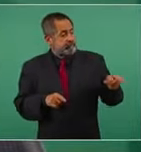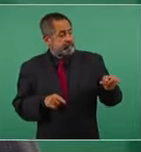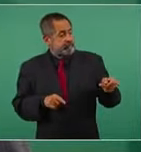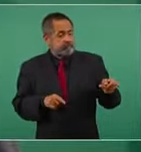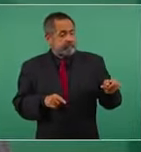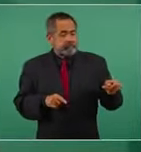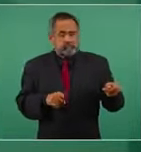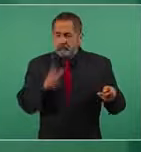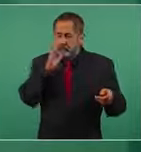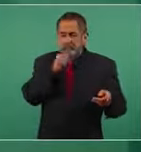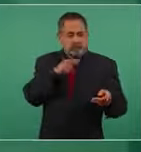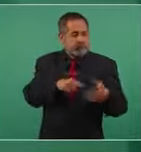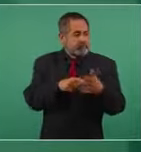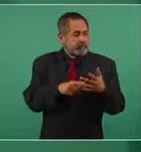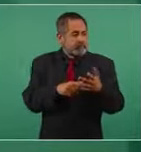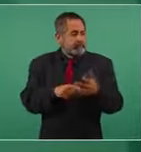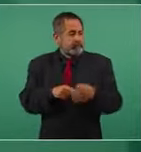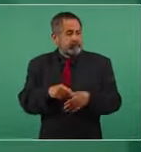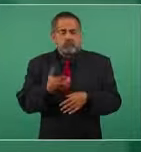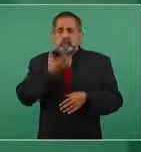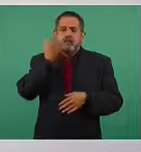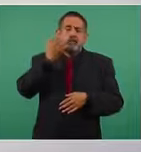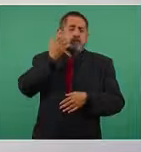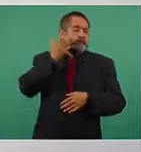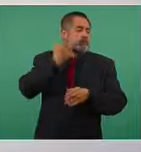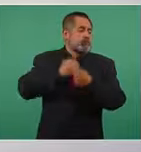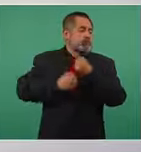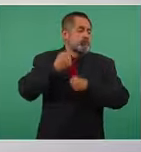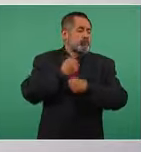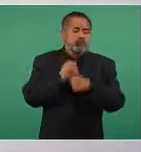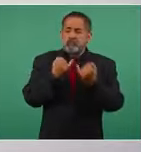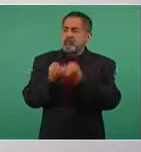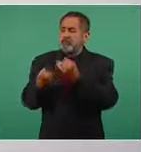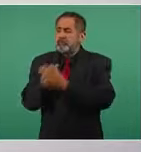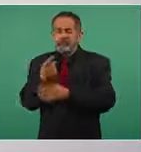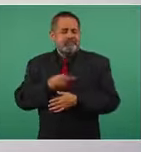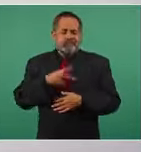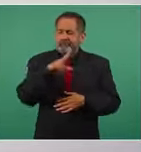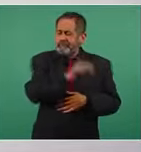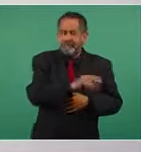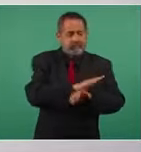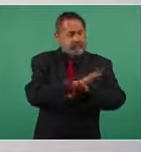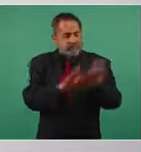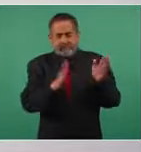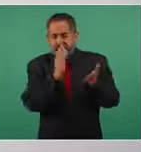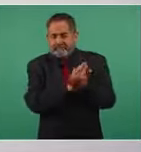vino nuevo en botellas viejas que aunque ellos piensen